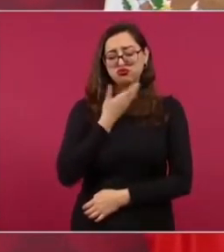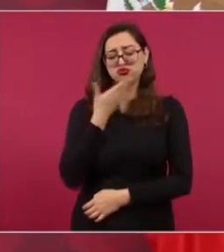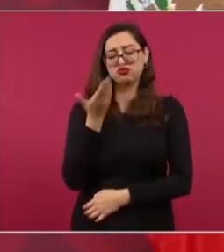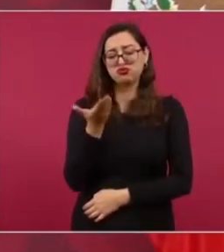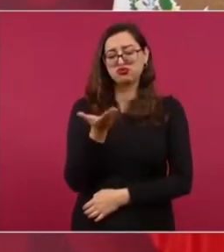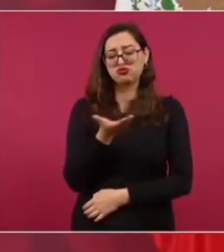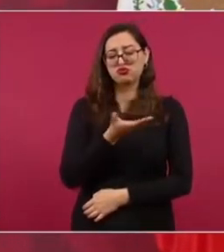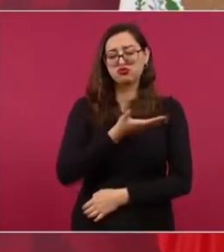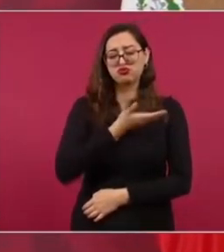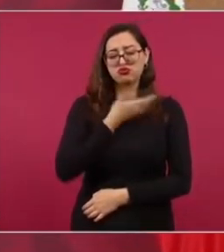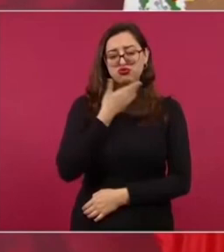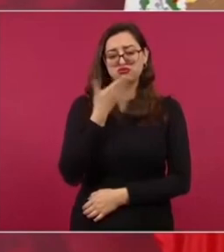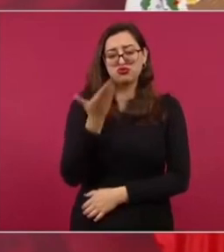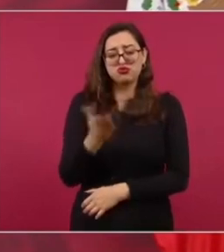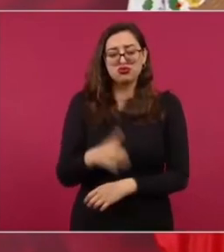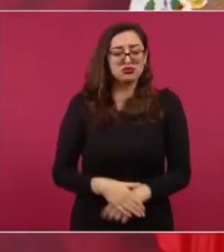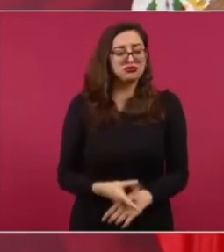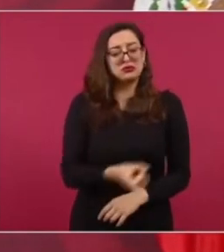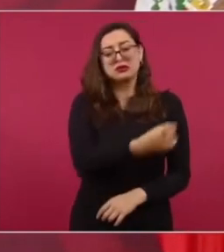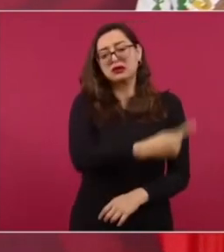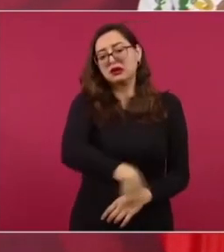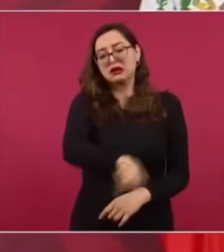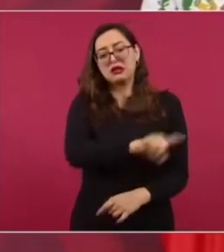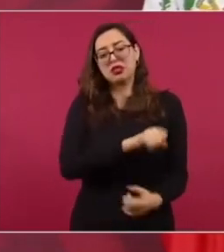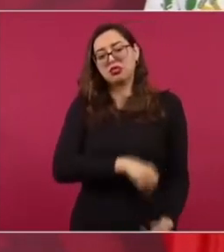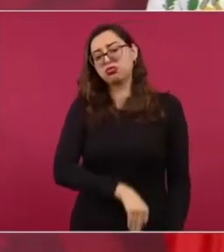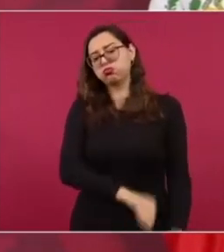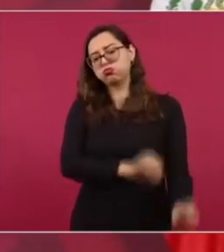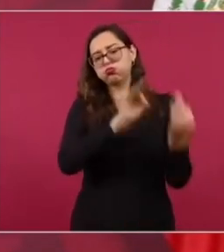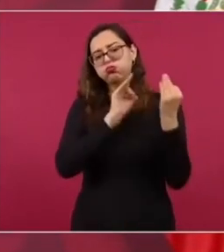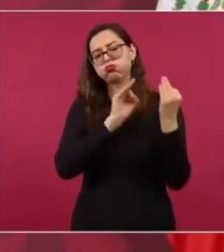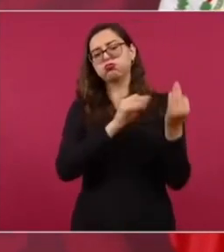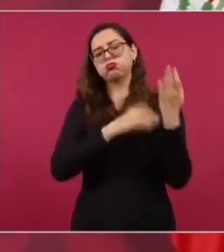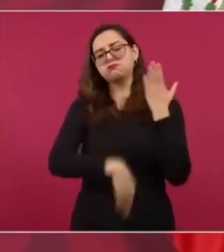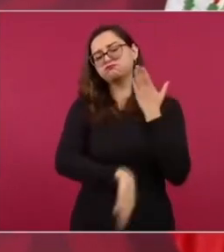a mis adversarios